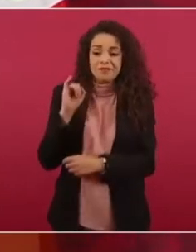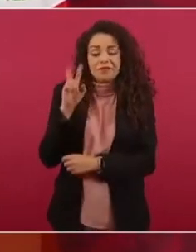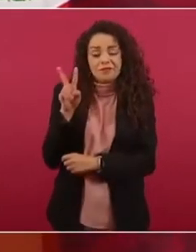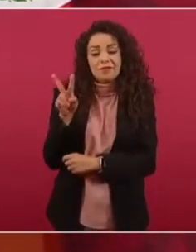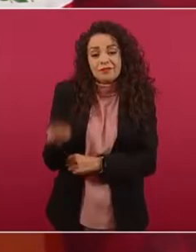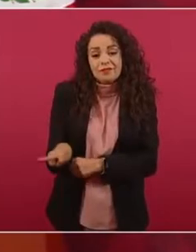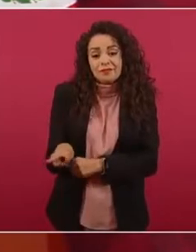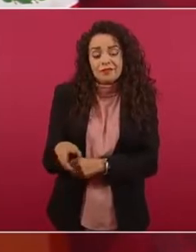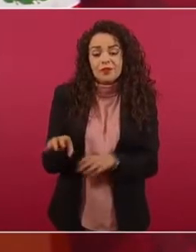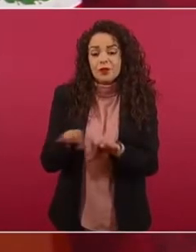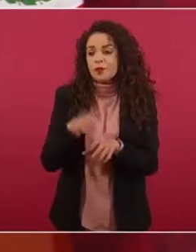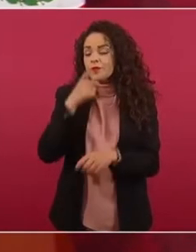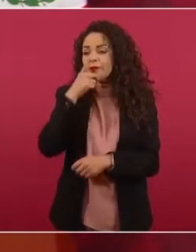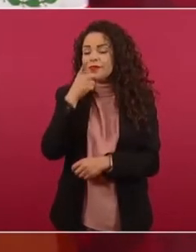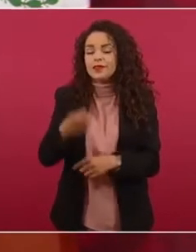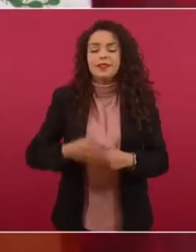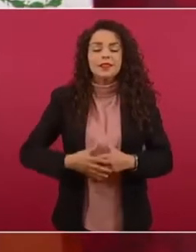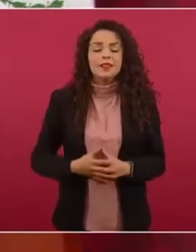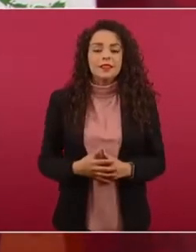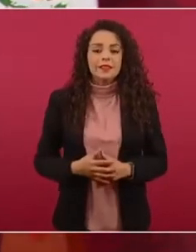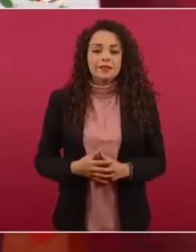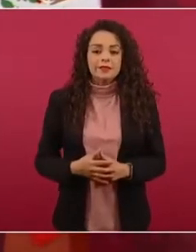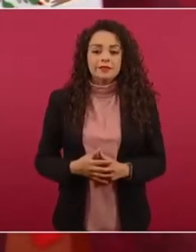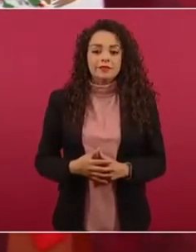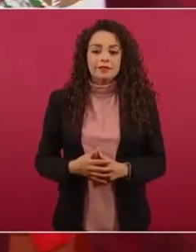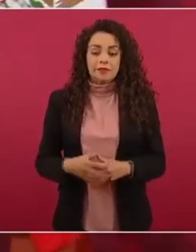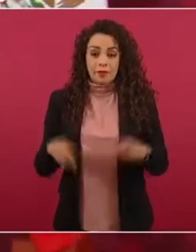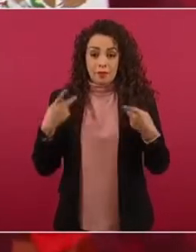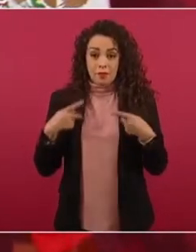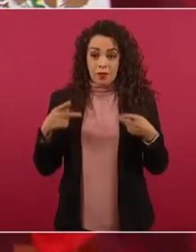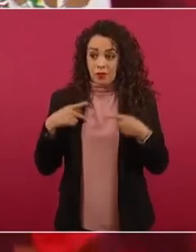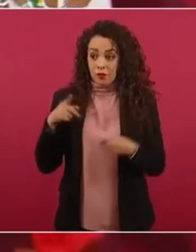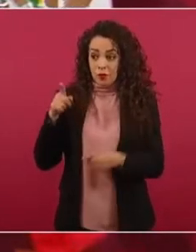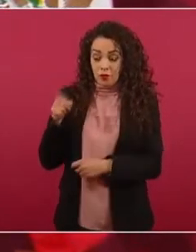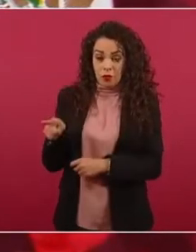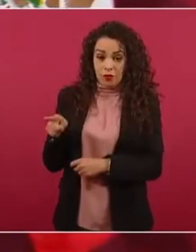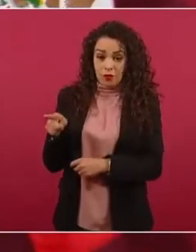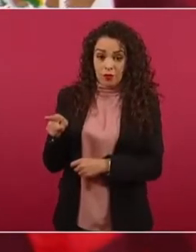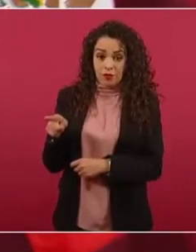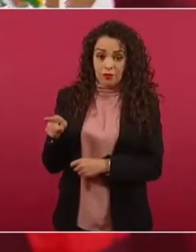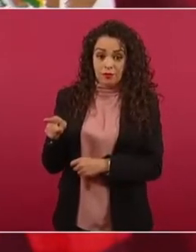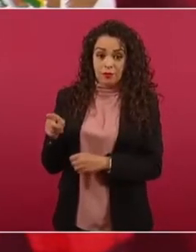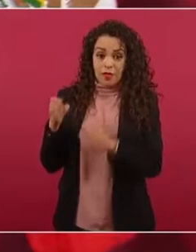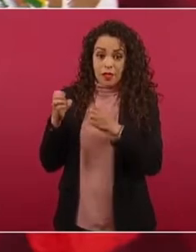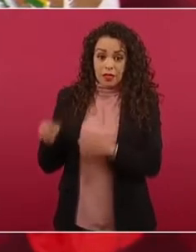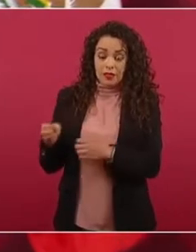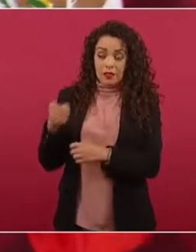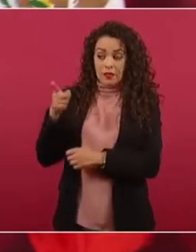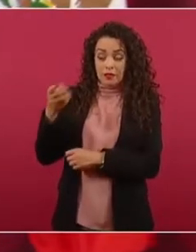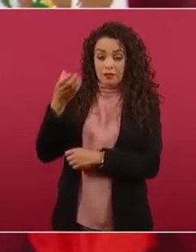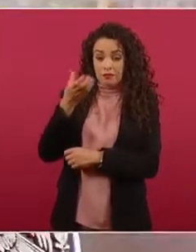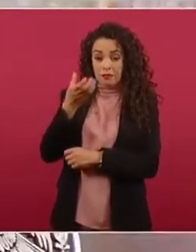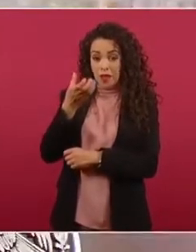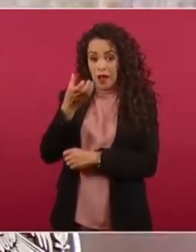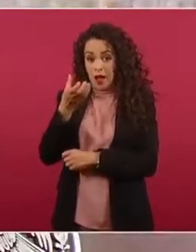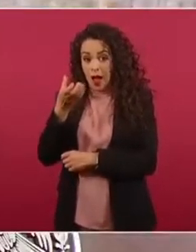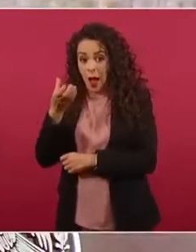los campesinos, los propietarios,